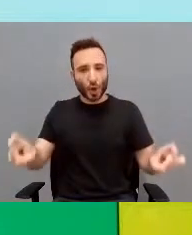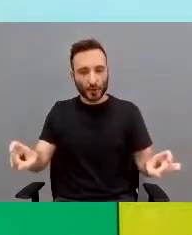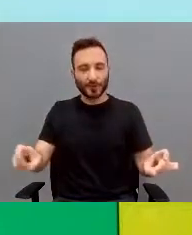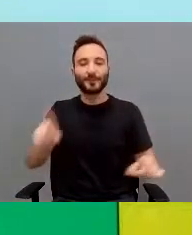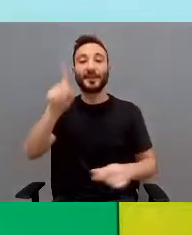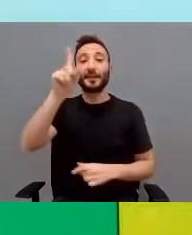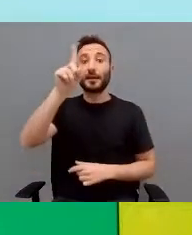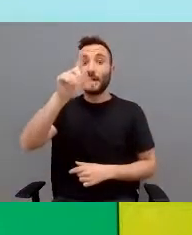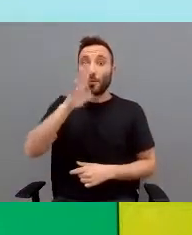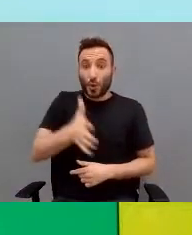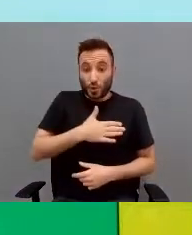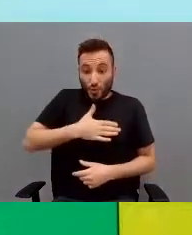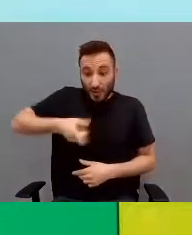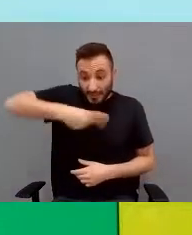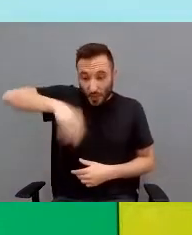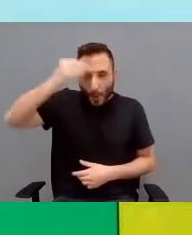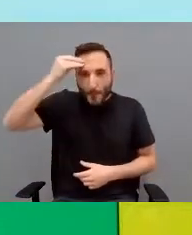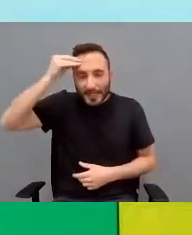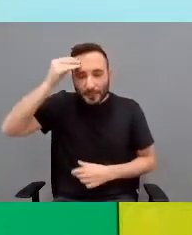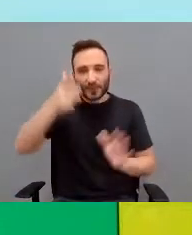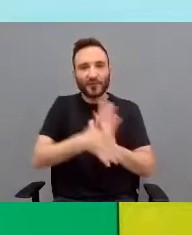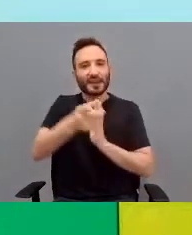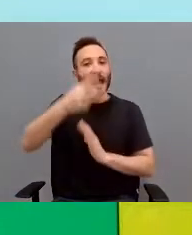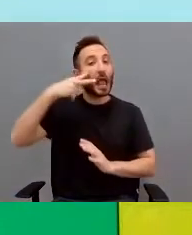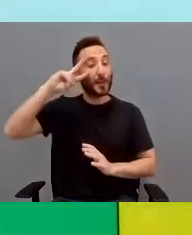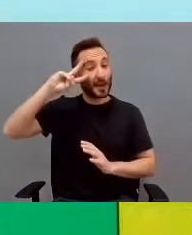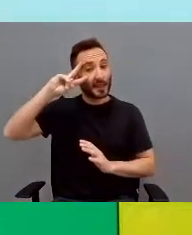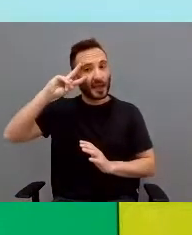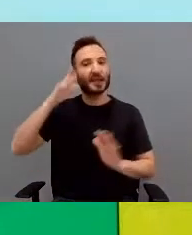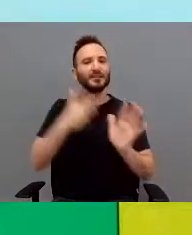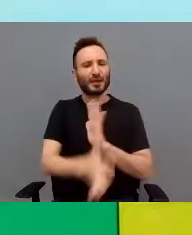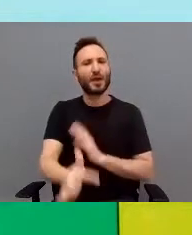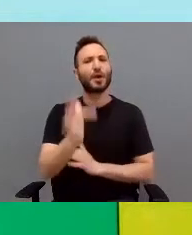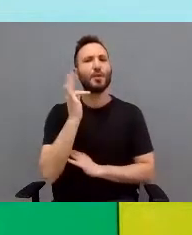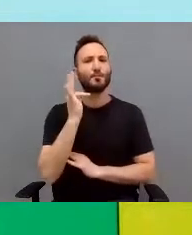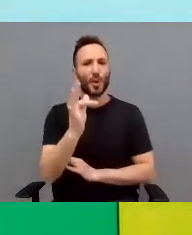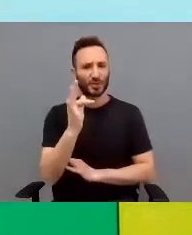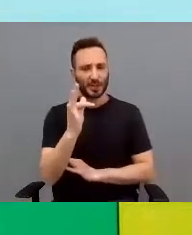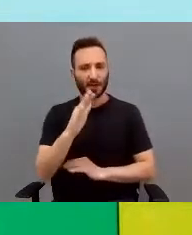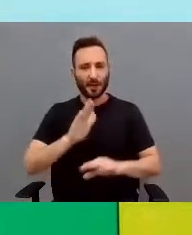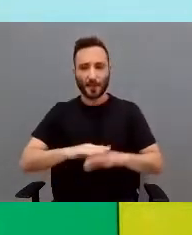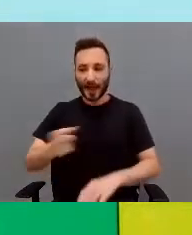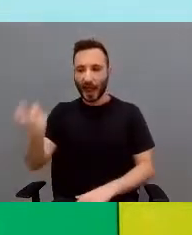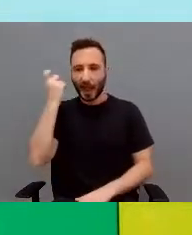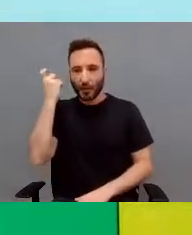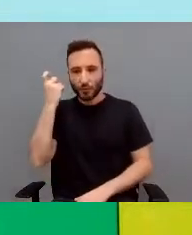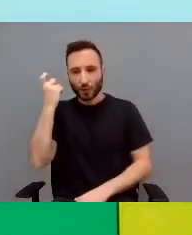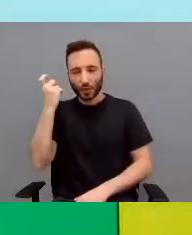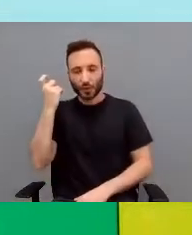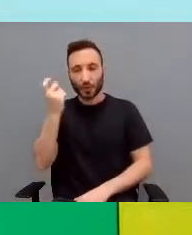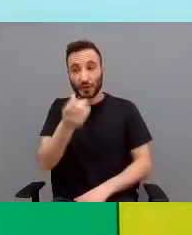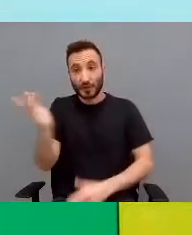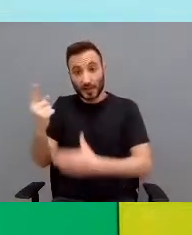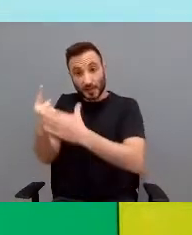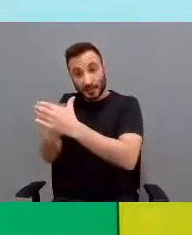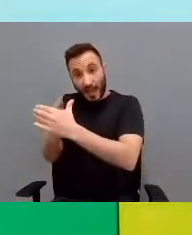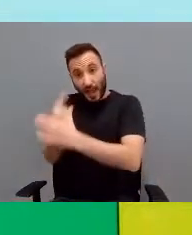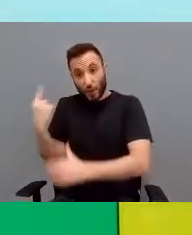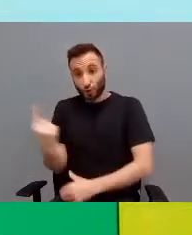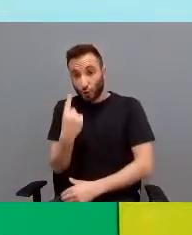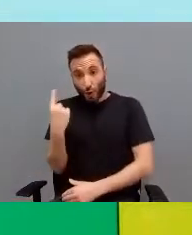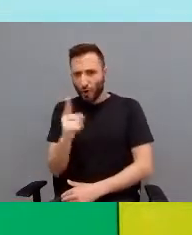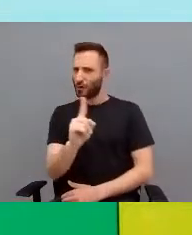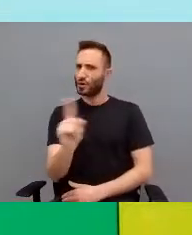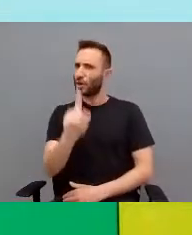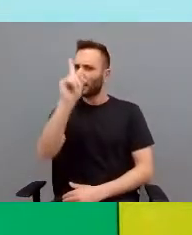porque creemos que esta experiencia está siendo positiva ya no solo para los alumnos TEA,